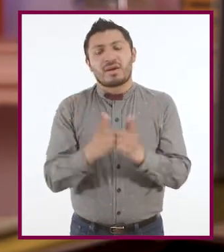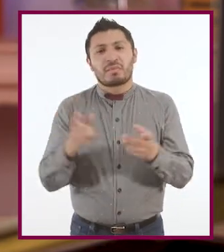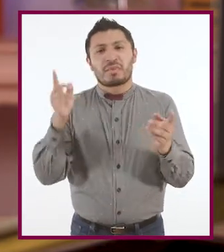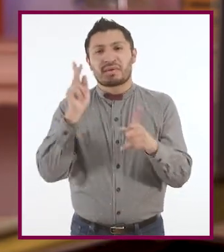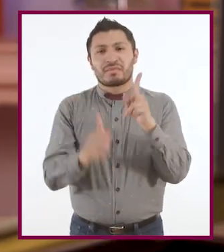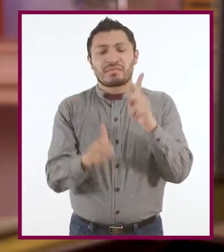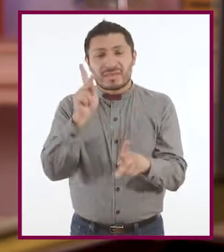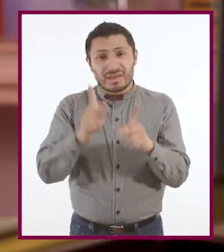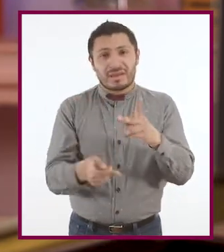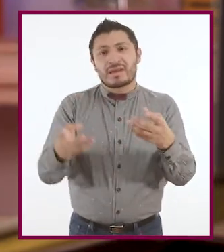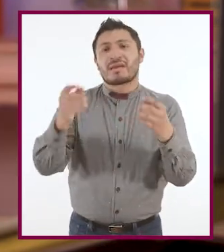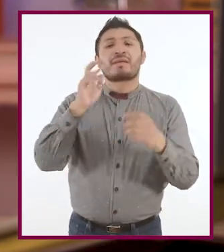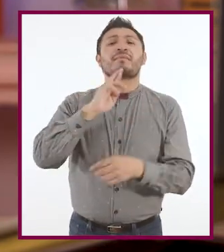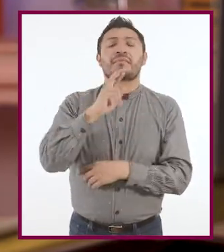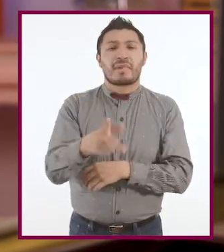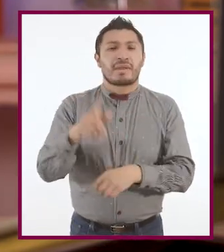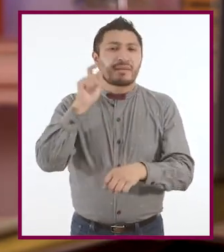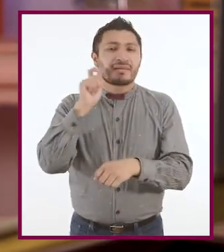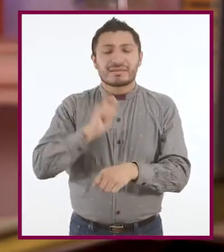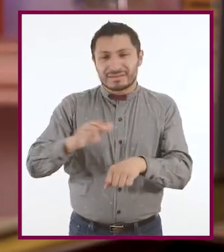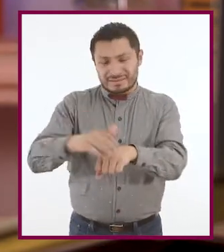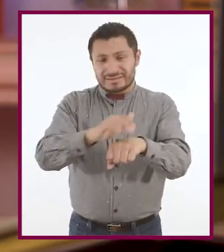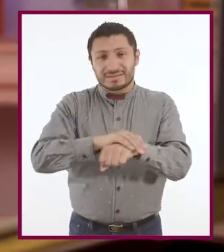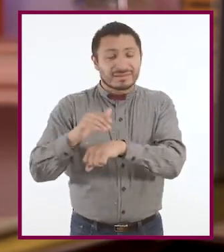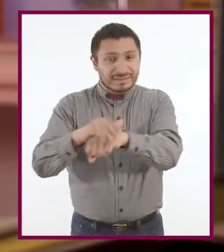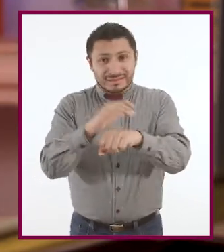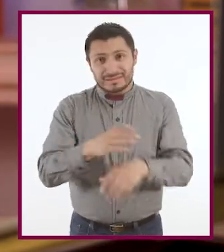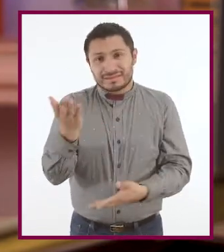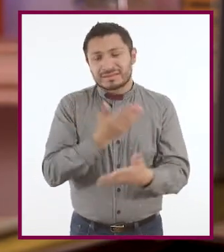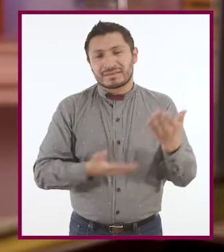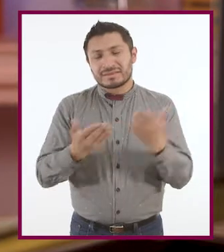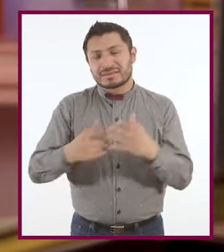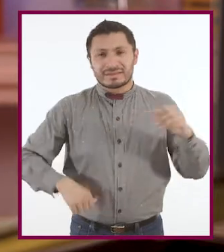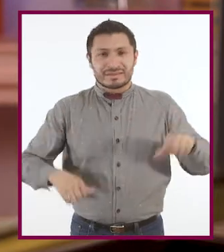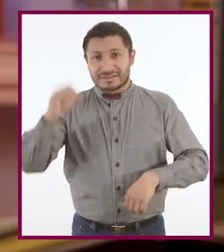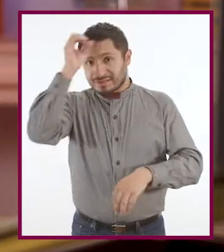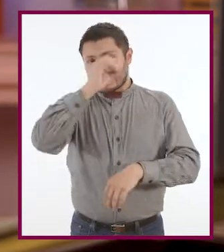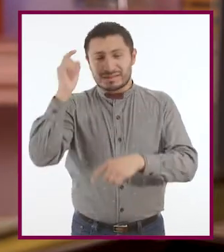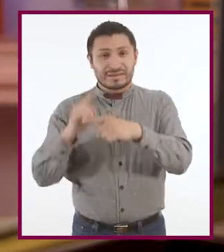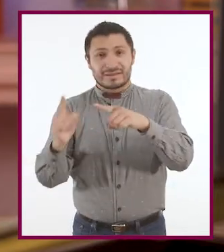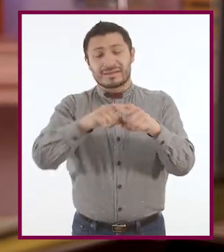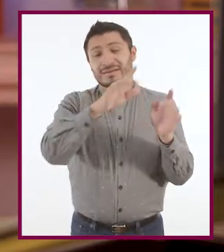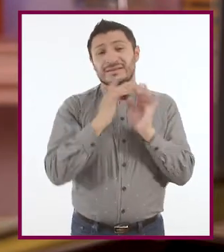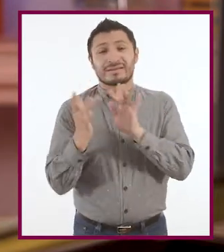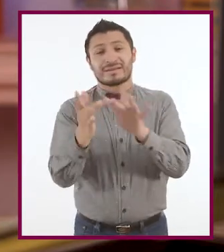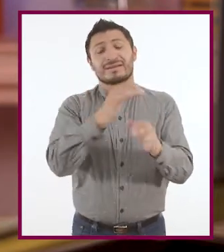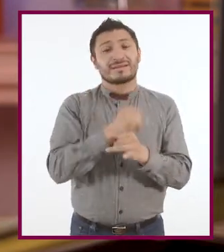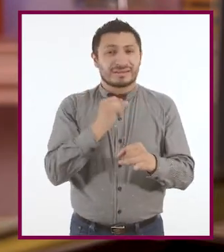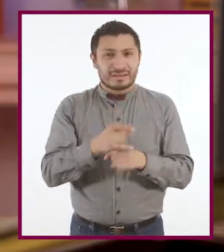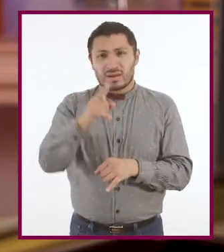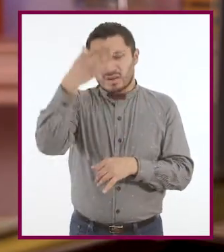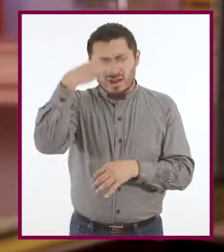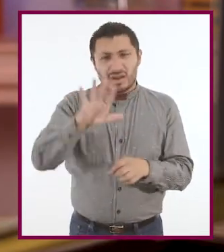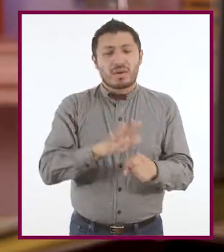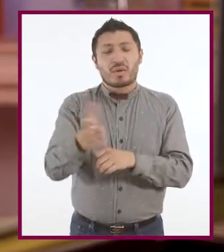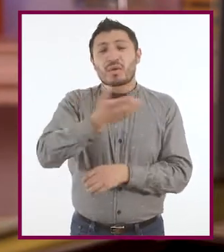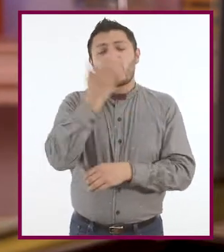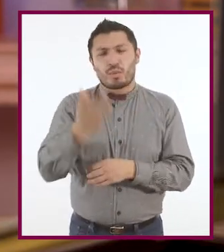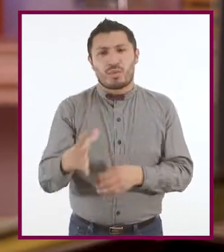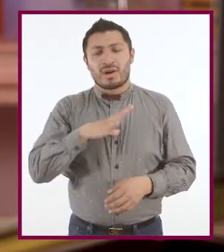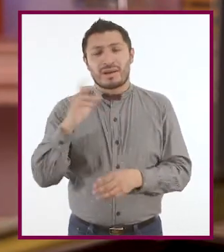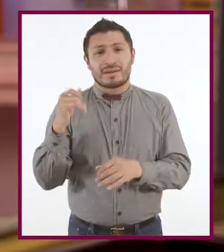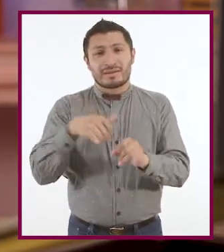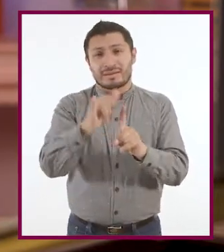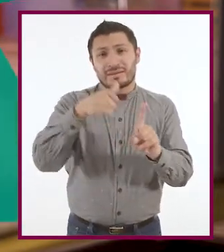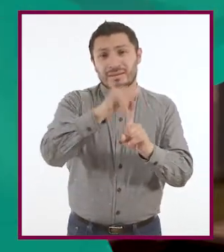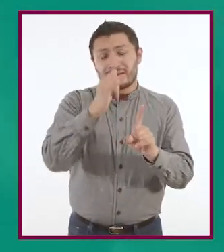entre nuestras mejores amigas y amigos y compartimos nuestras actividades y opiniones a través de varias redes sociales. ¿Sabes qué tan común es el ciberacoso